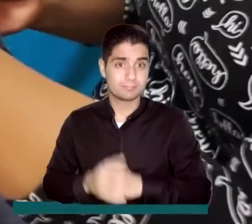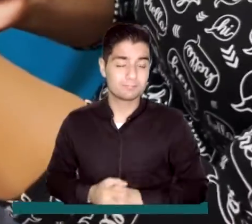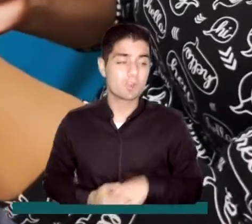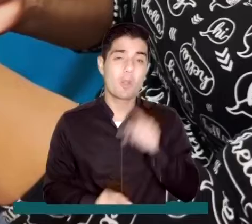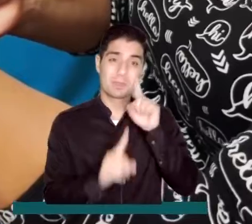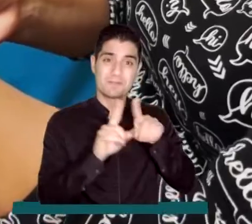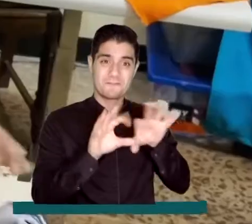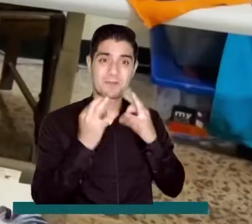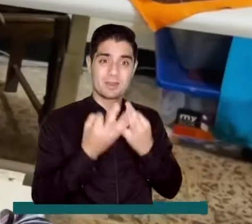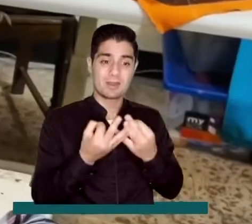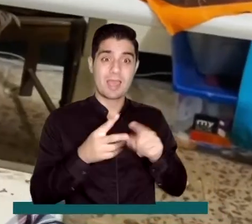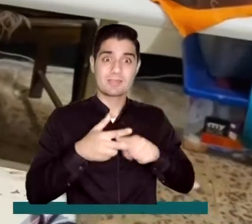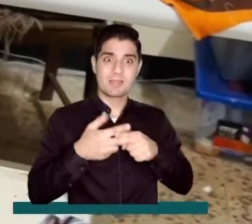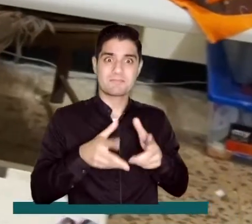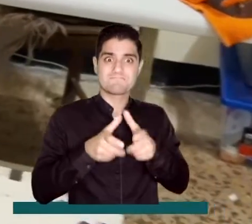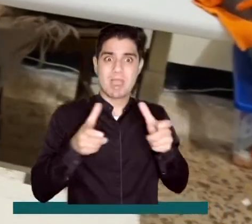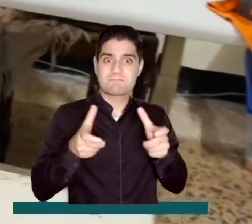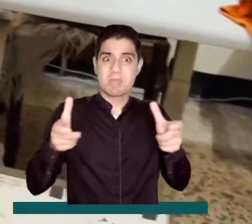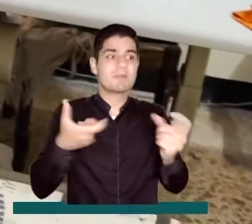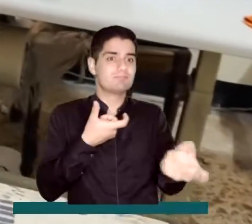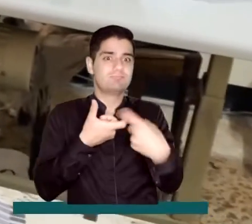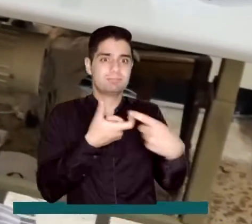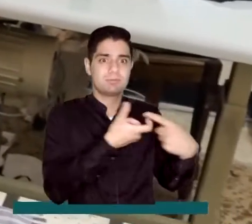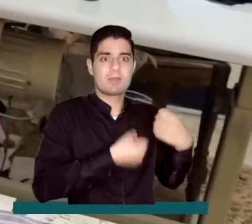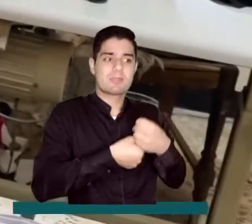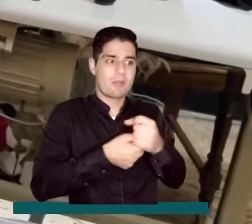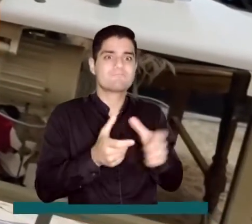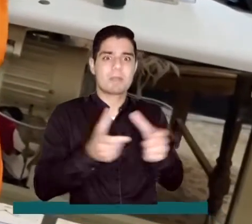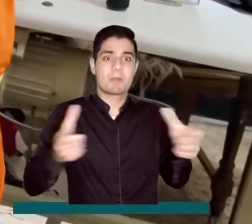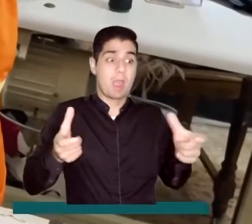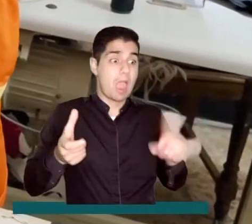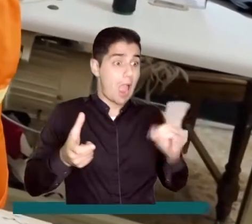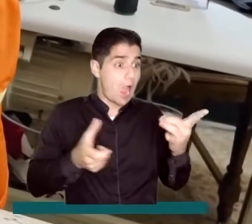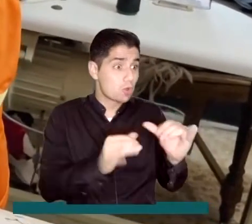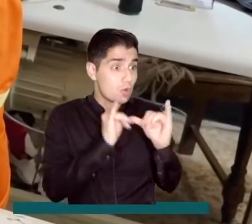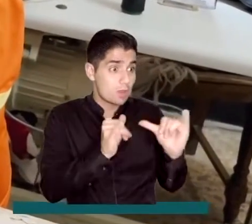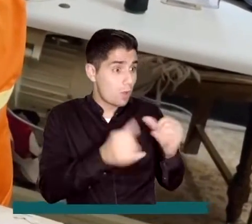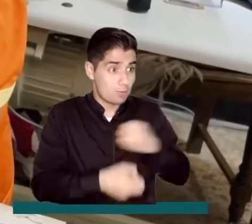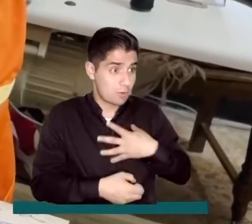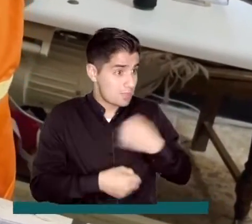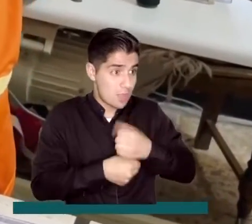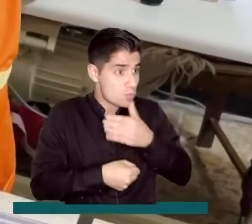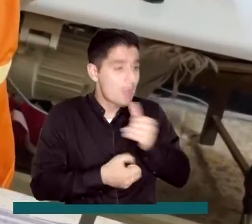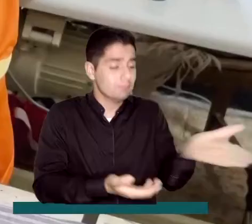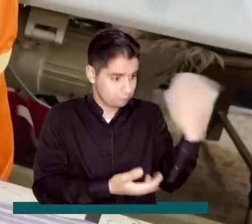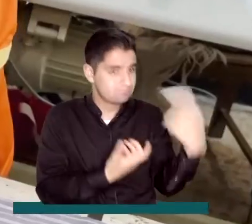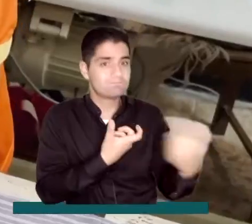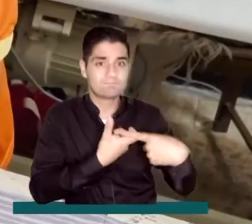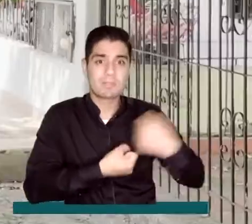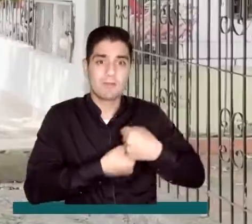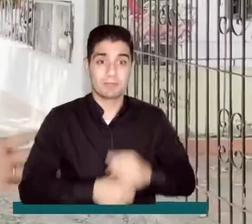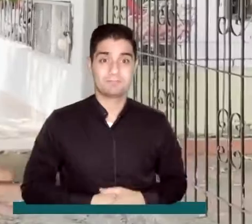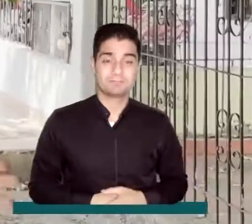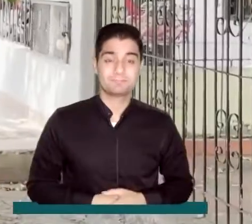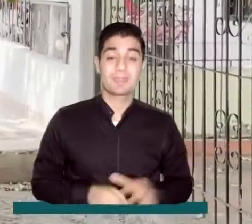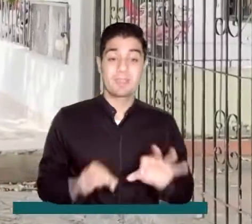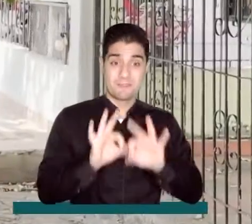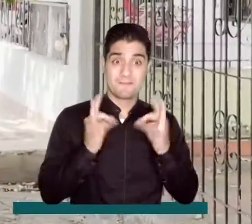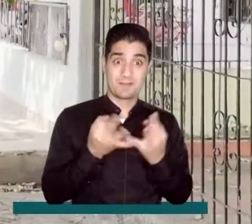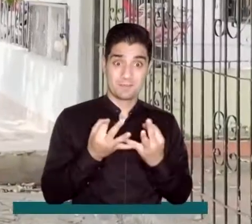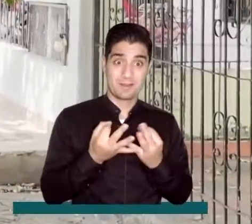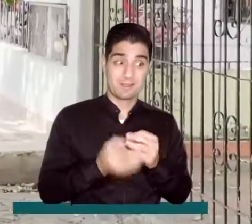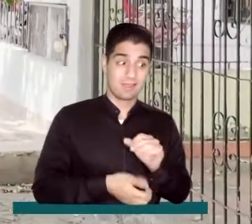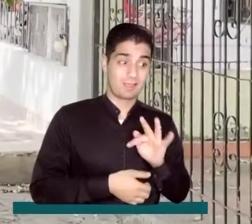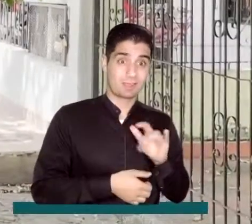su taller siga creciendo y con esto poder emplear a más personas que como ellos no hayan tenido oportunidades laborales. Para la familia